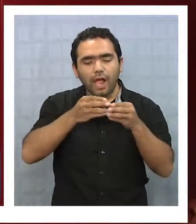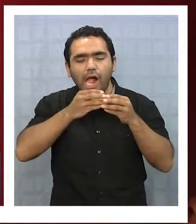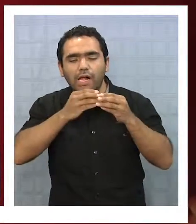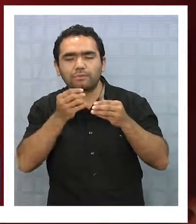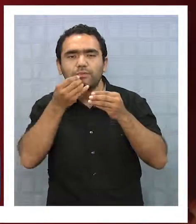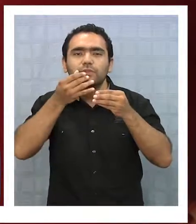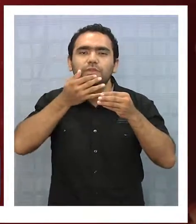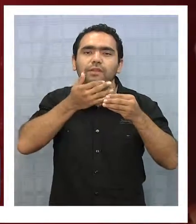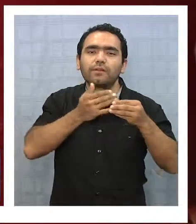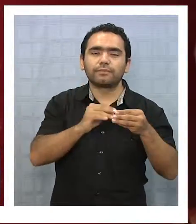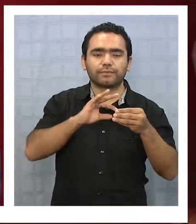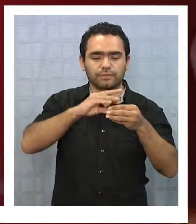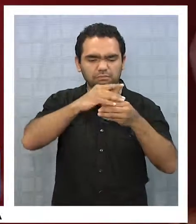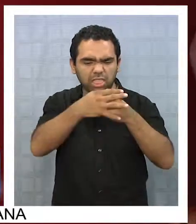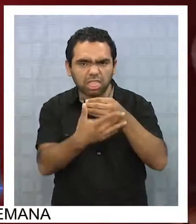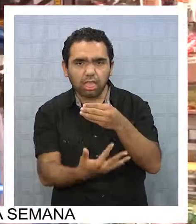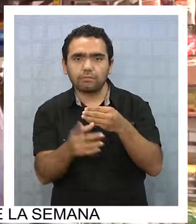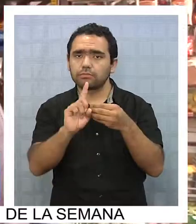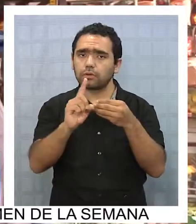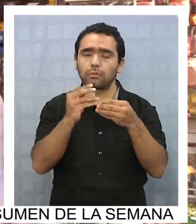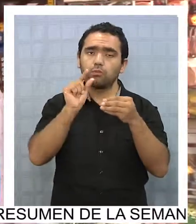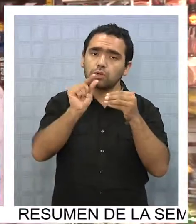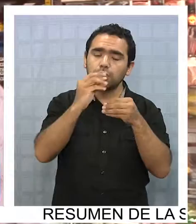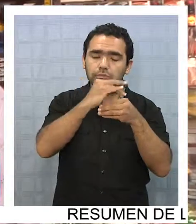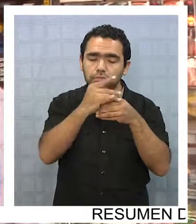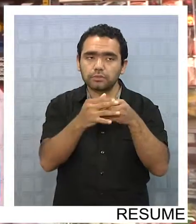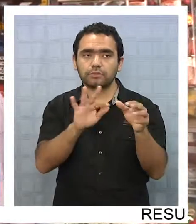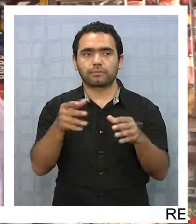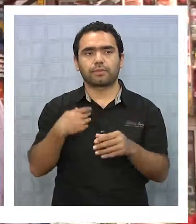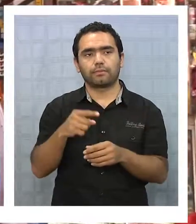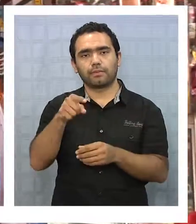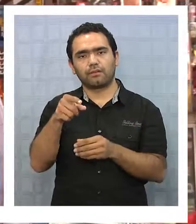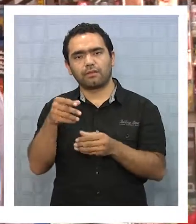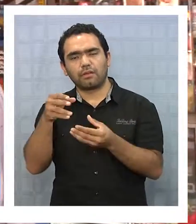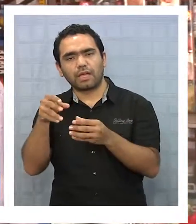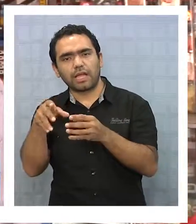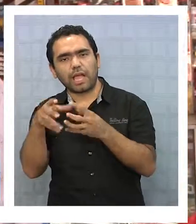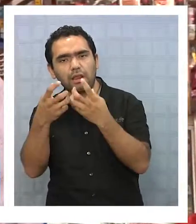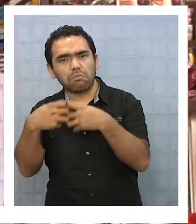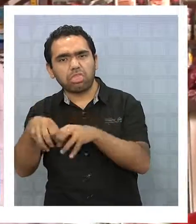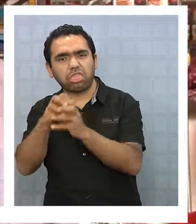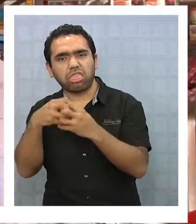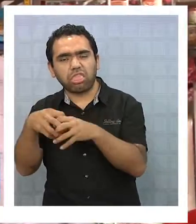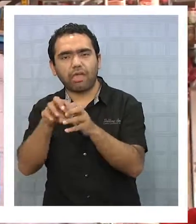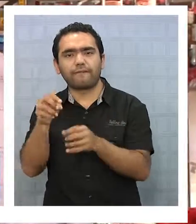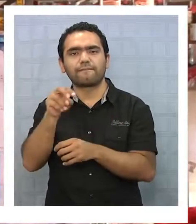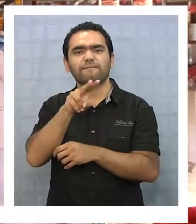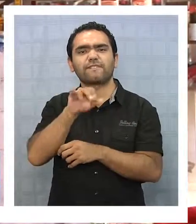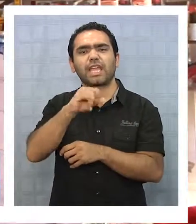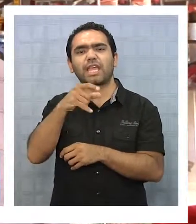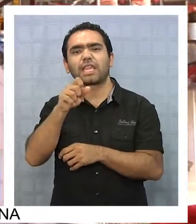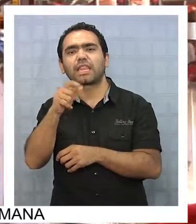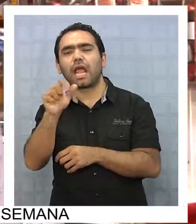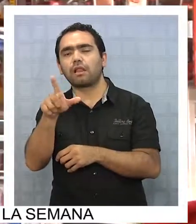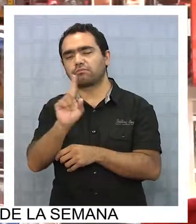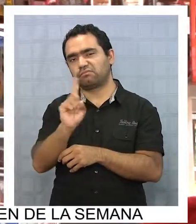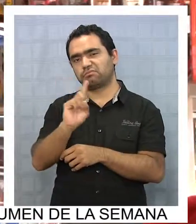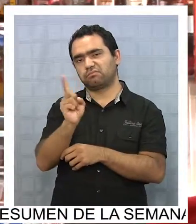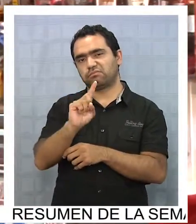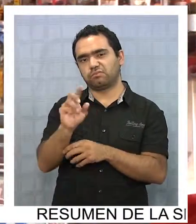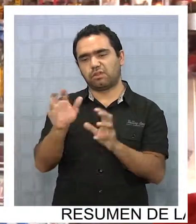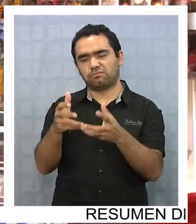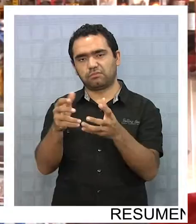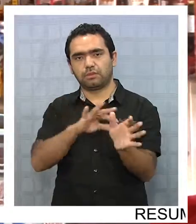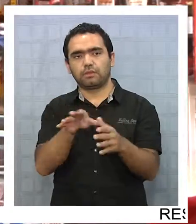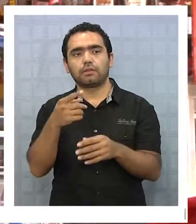pero no tanto, para que no te estorreguen las manos. Carne, pero no carne molida esa, ¿cuánto es vegetal? Y no mucha